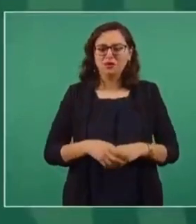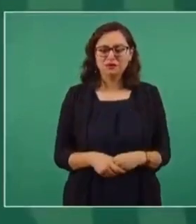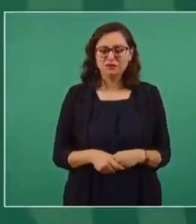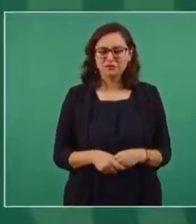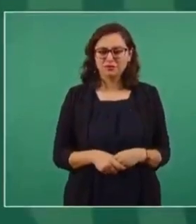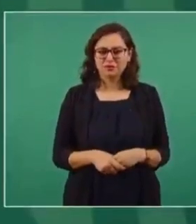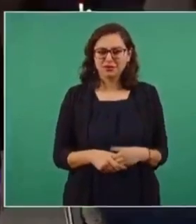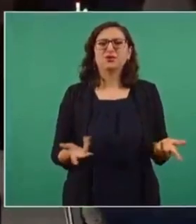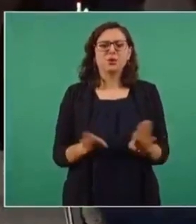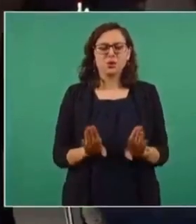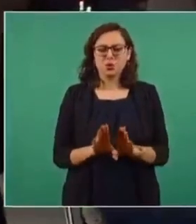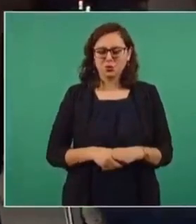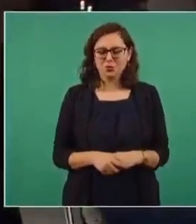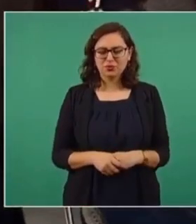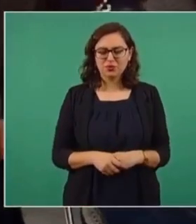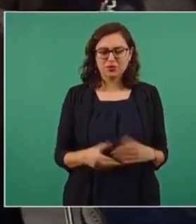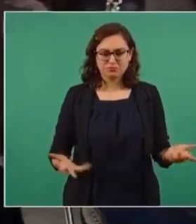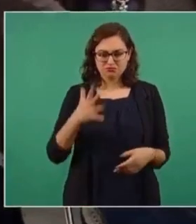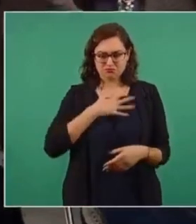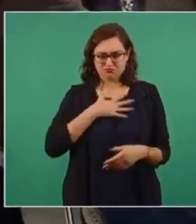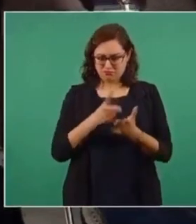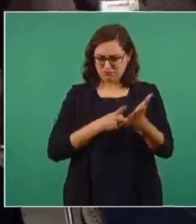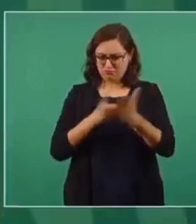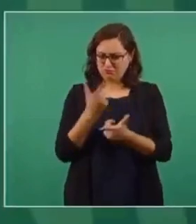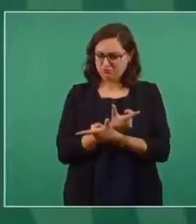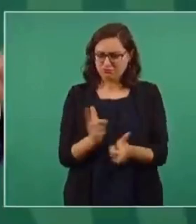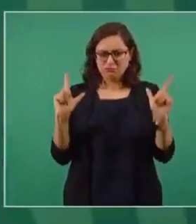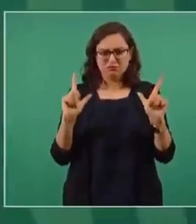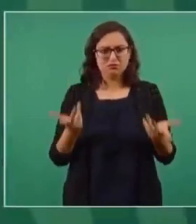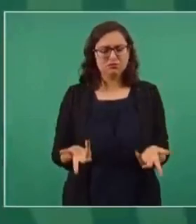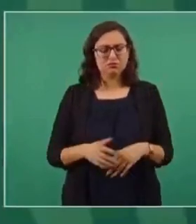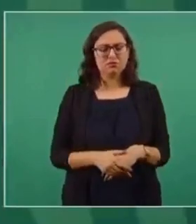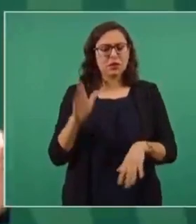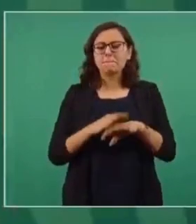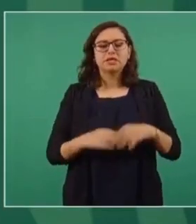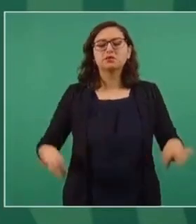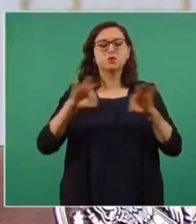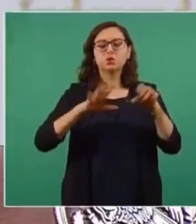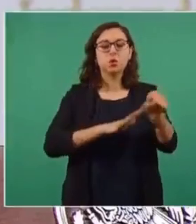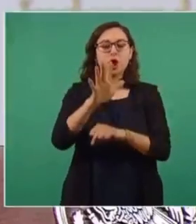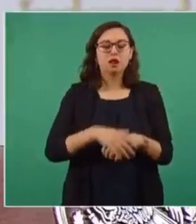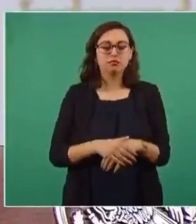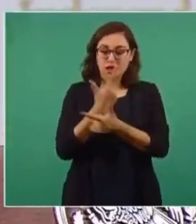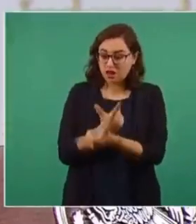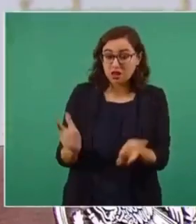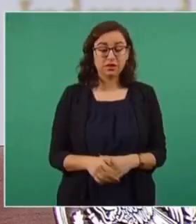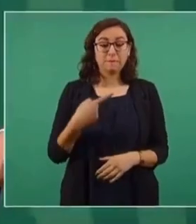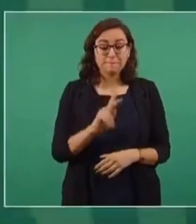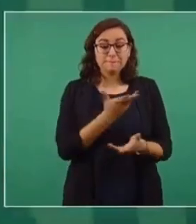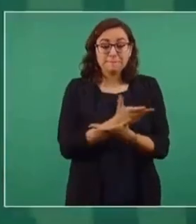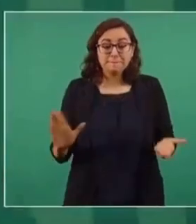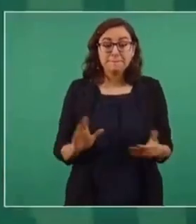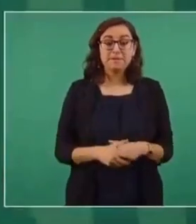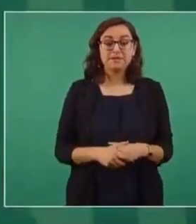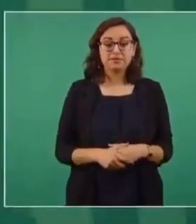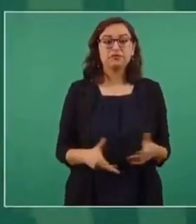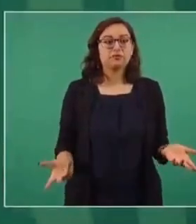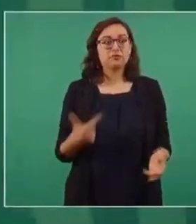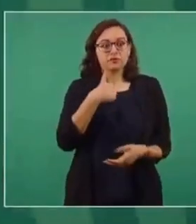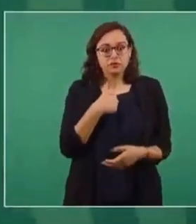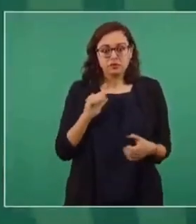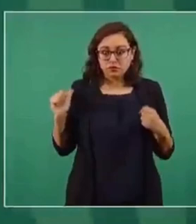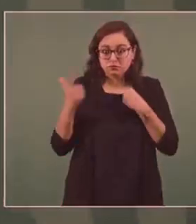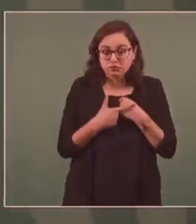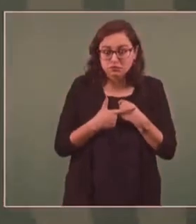¿Cómo? y mi derecho a la libertad, ¿qué es lo más importante? La libertad. Pero además, si yo estuviese